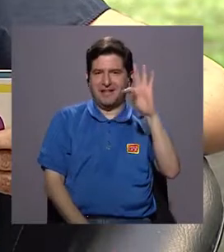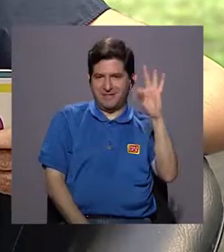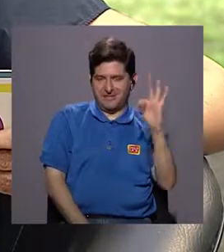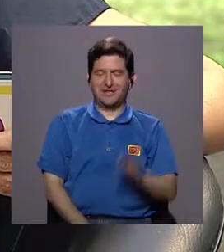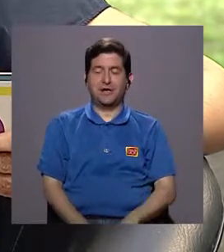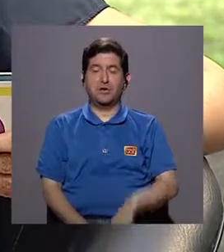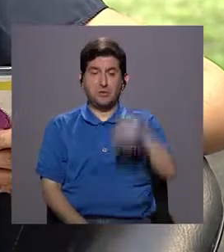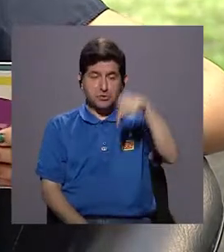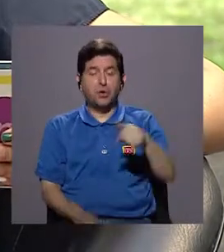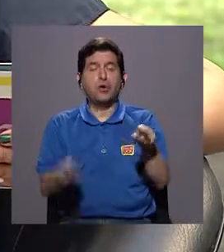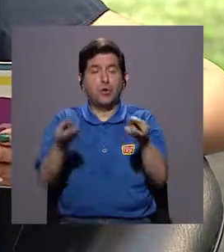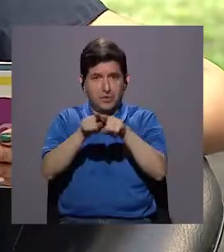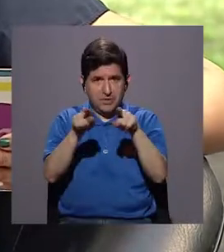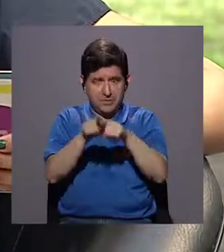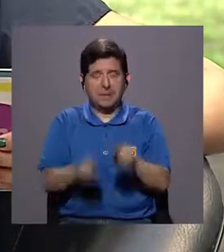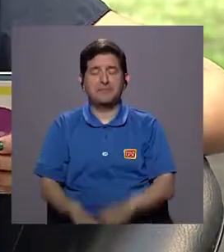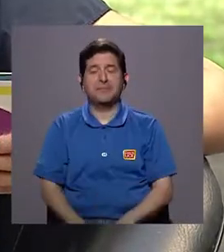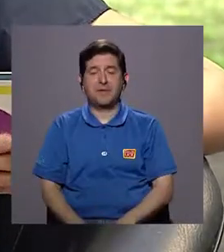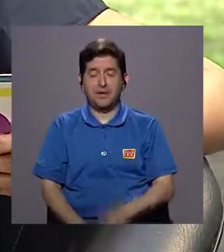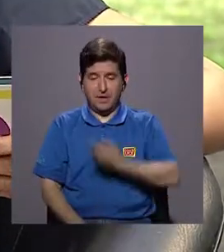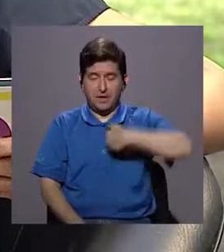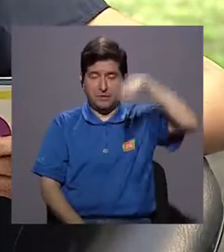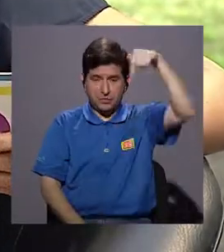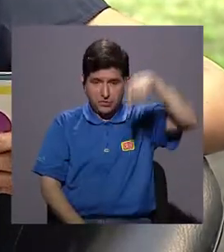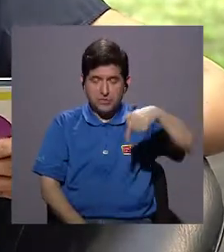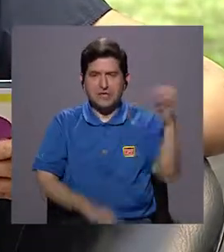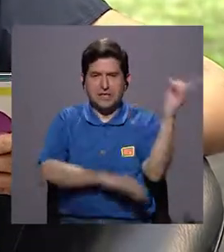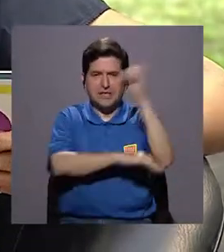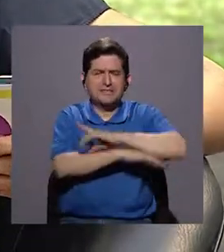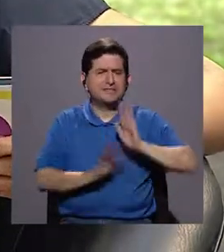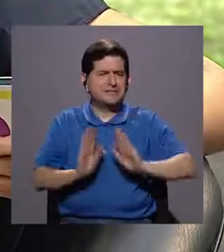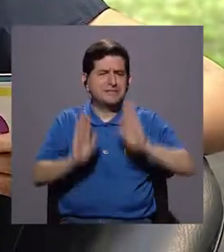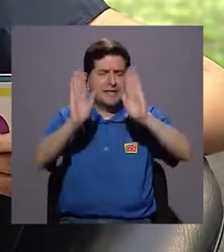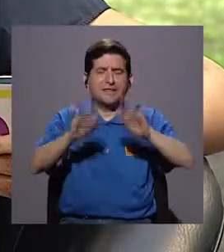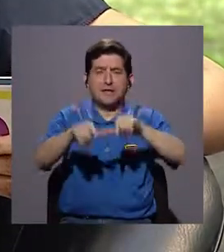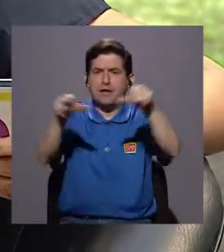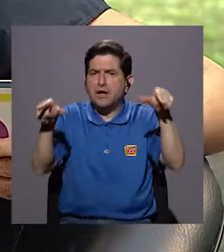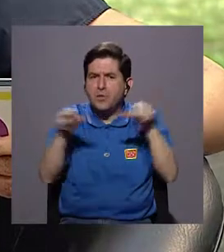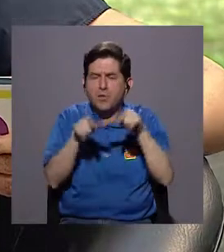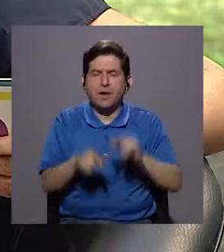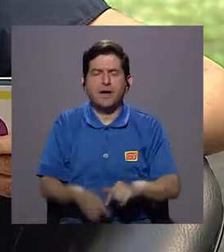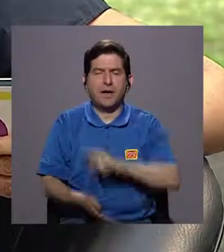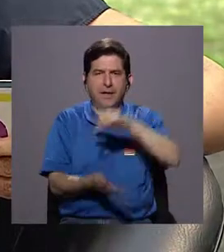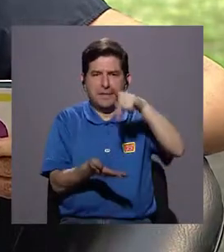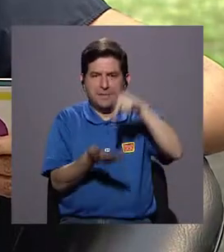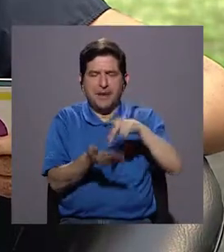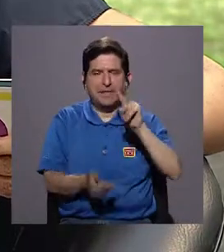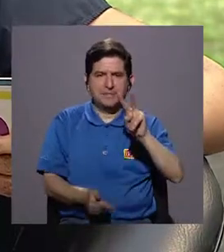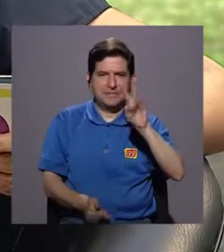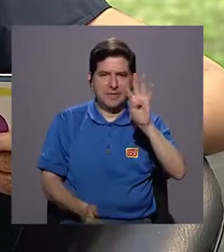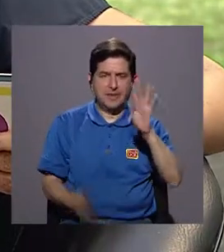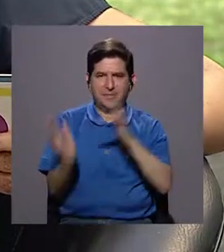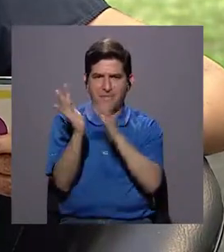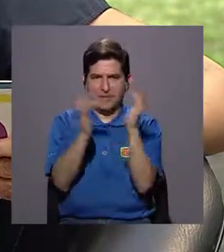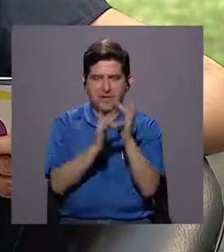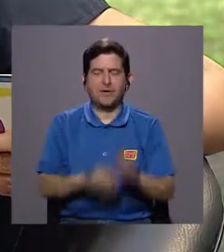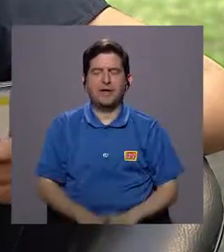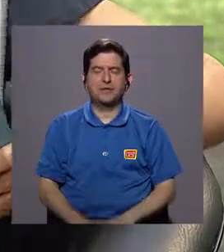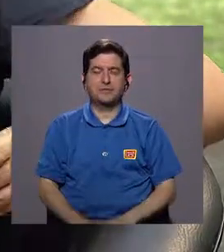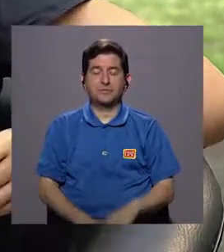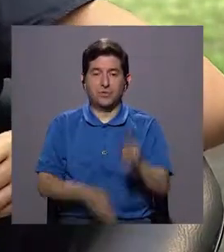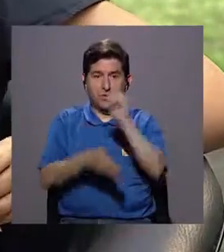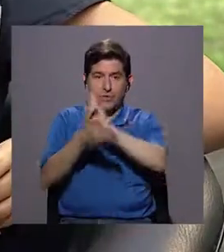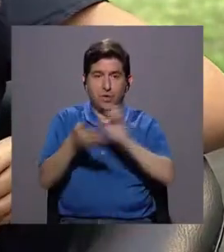Fernández Tejos y hoy nos encontramos en este día maravilloso en la plaza 24 de abril en el campus